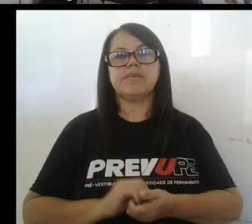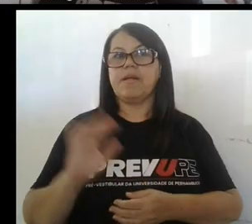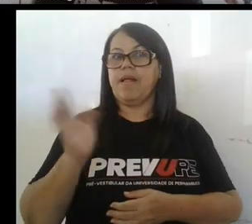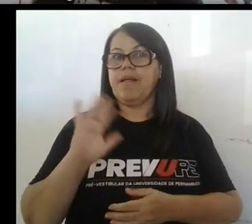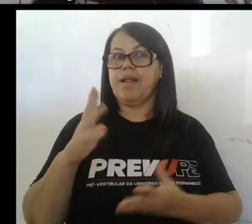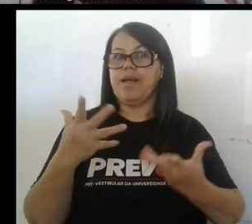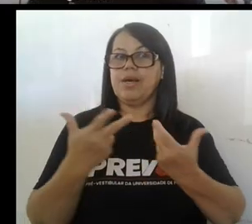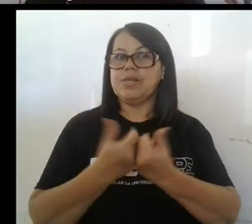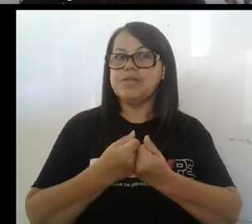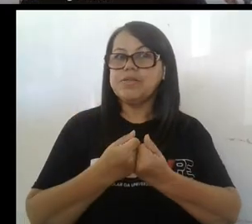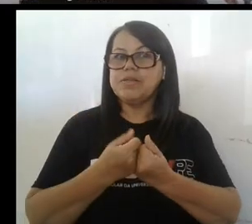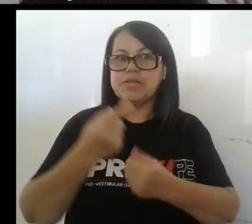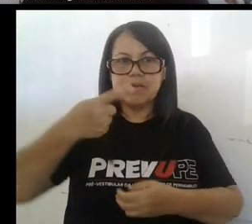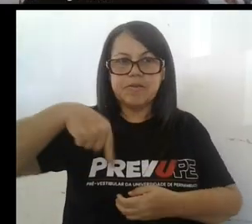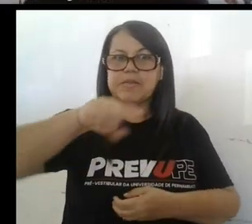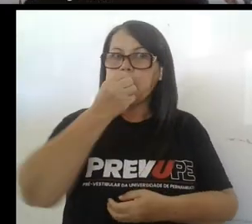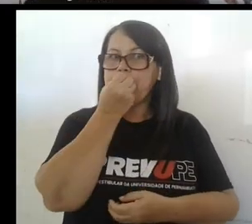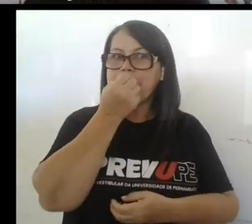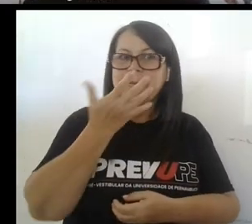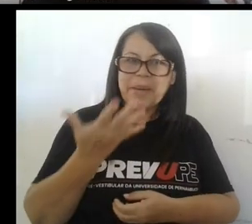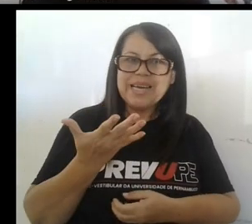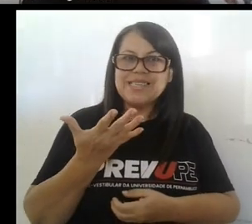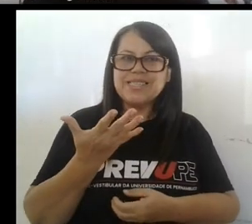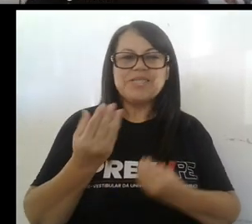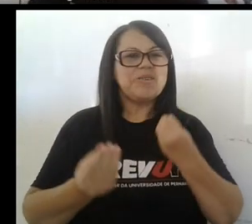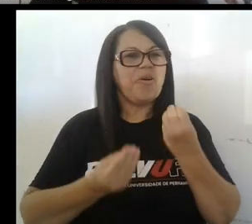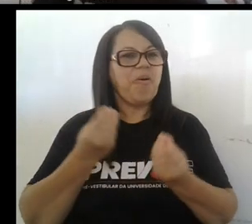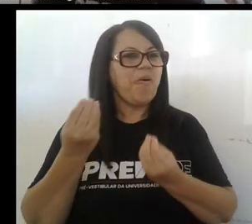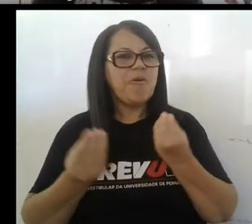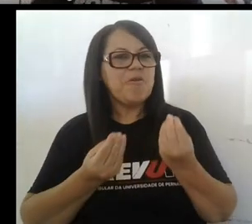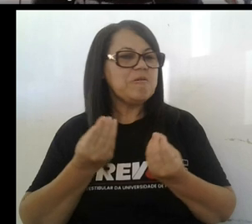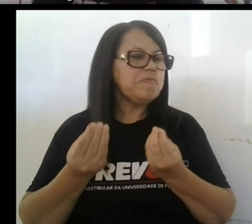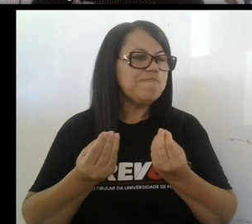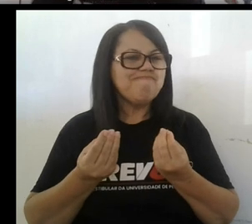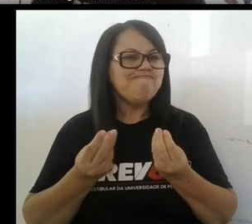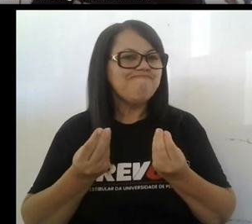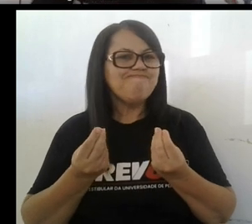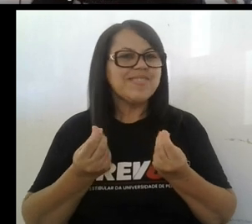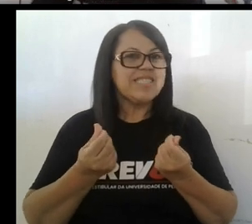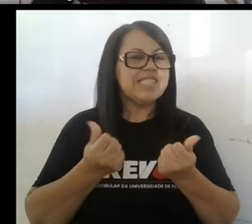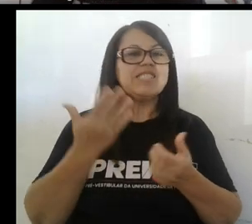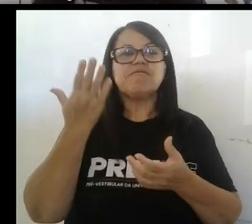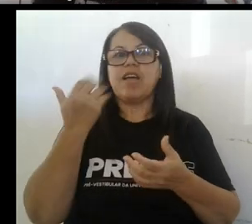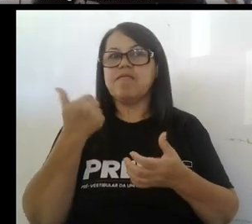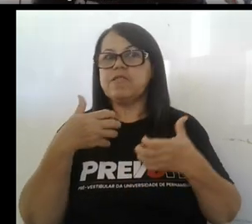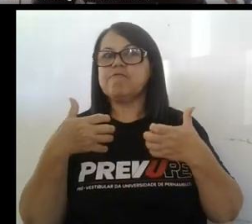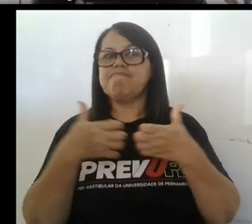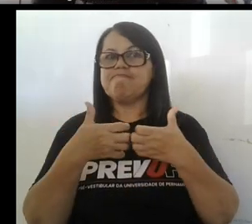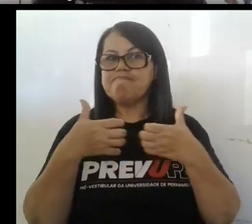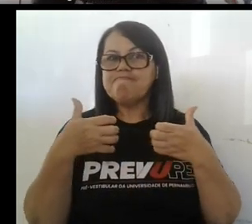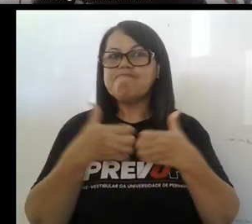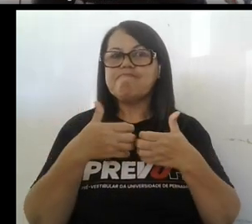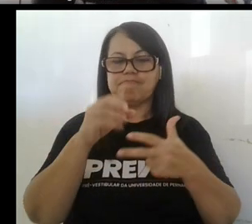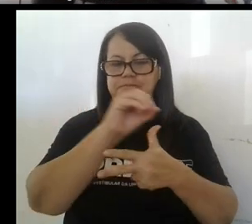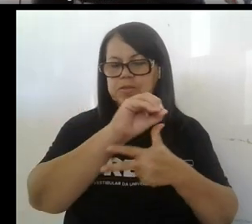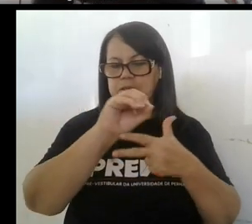Hola a todos y a todas, ¿qué tal? ¿Cómo estás? Nos vamos acercando